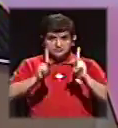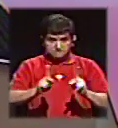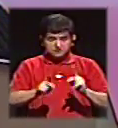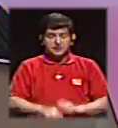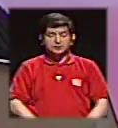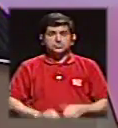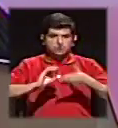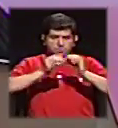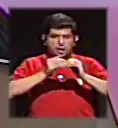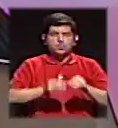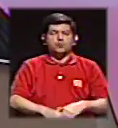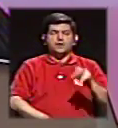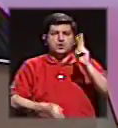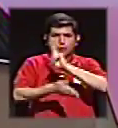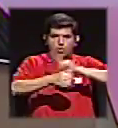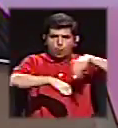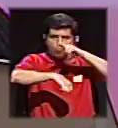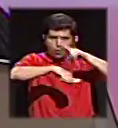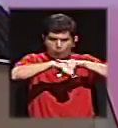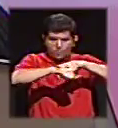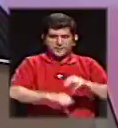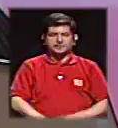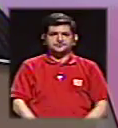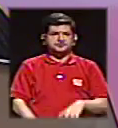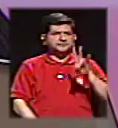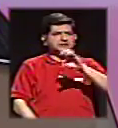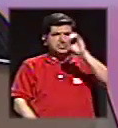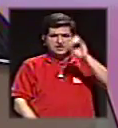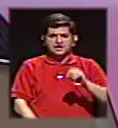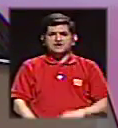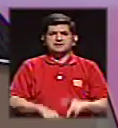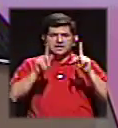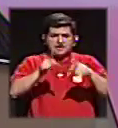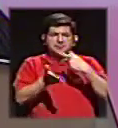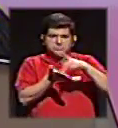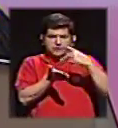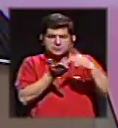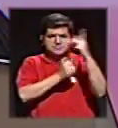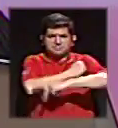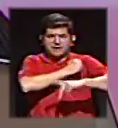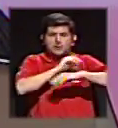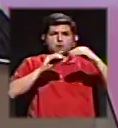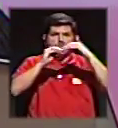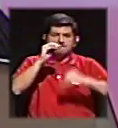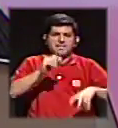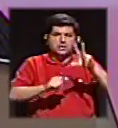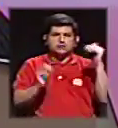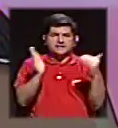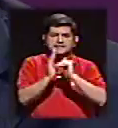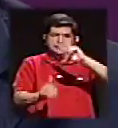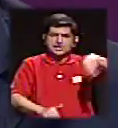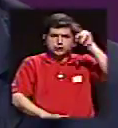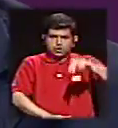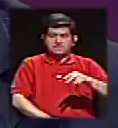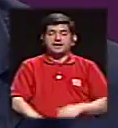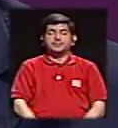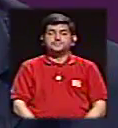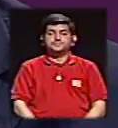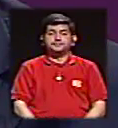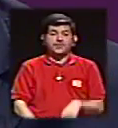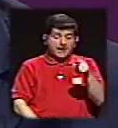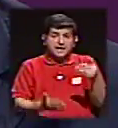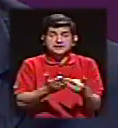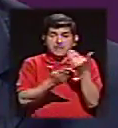que, según datos de la UNA, el 70% de los asalariados del país ganan menos de 300 mil colones. Así es.